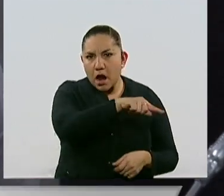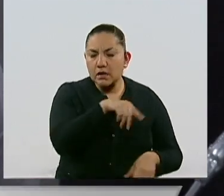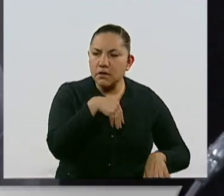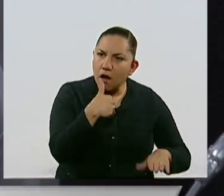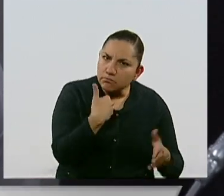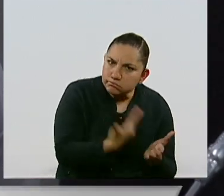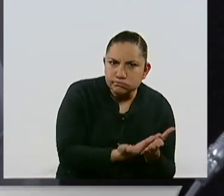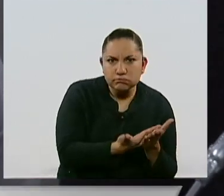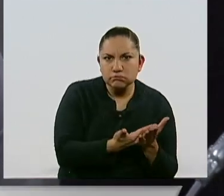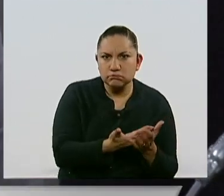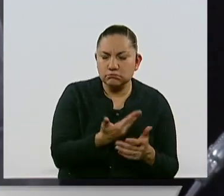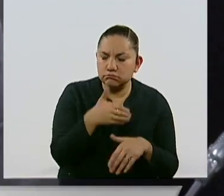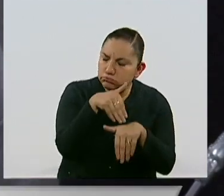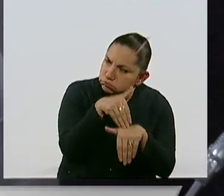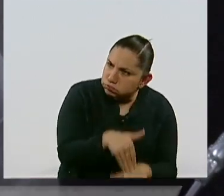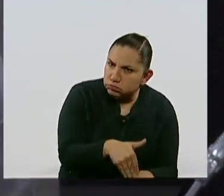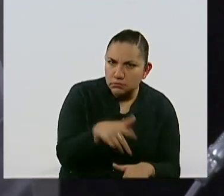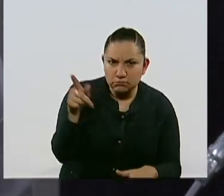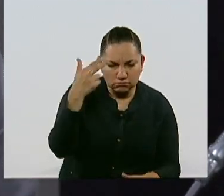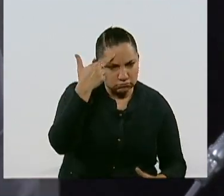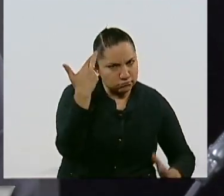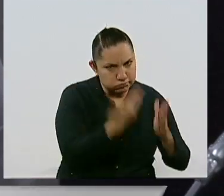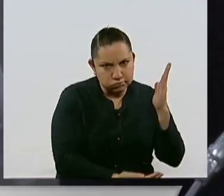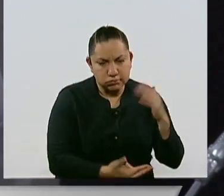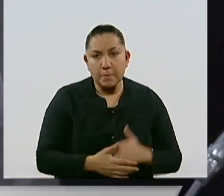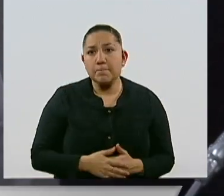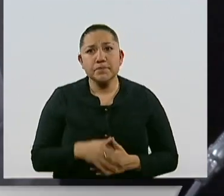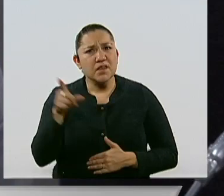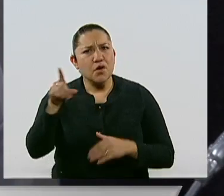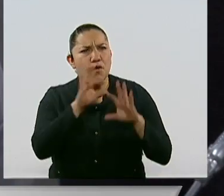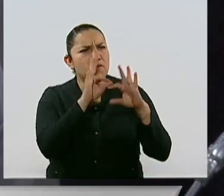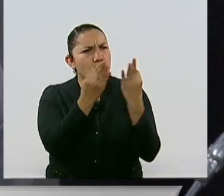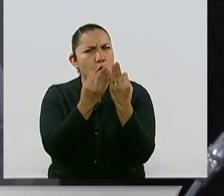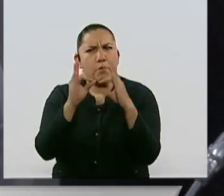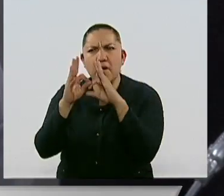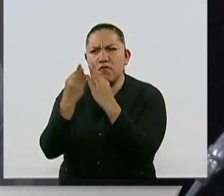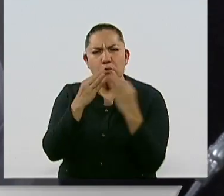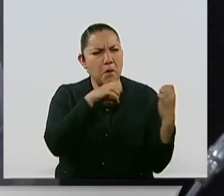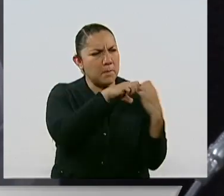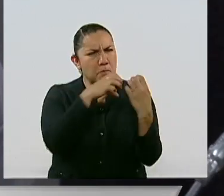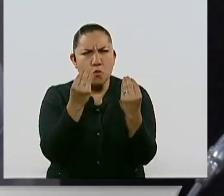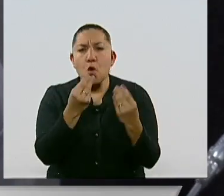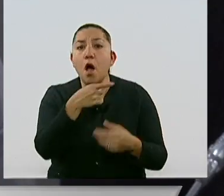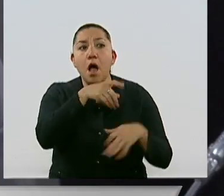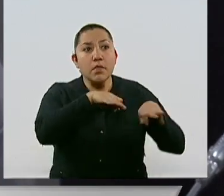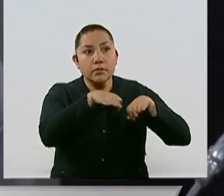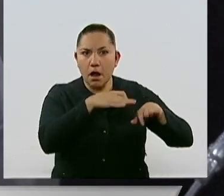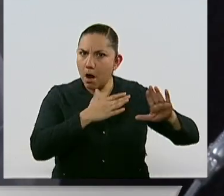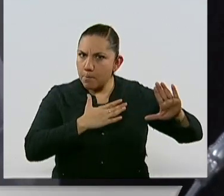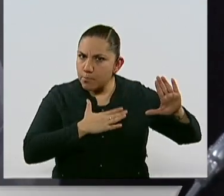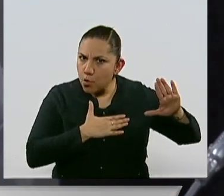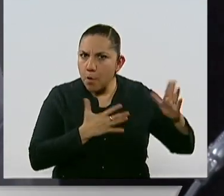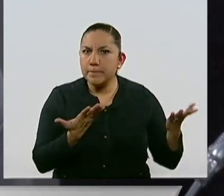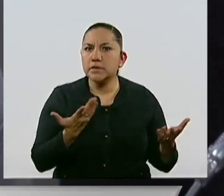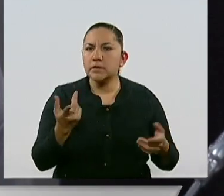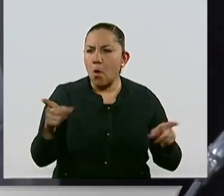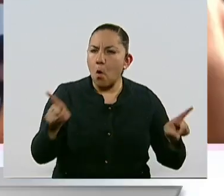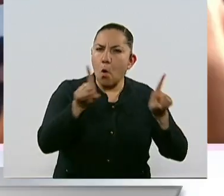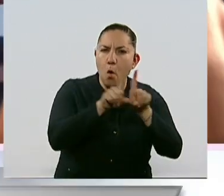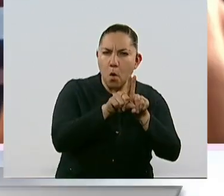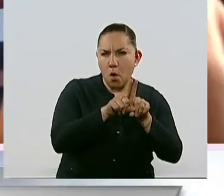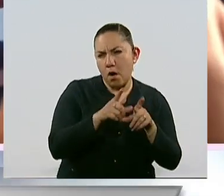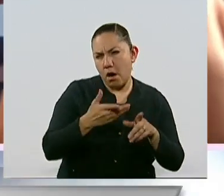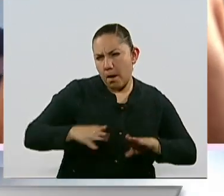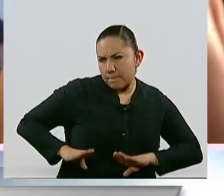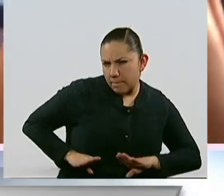las víctimas son muchas, por ejemplo, las promesas laborales, relaciones románticas, préstamos económicos, entre muchas otras.